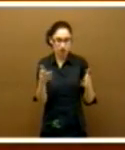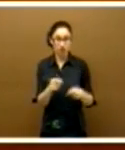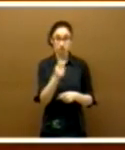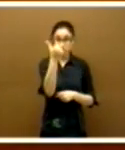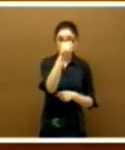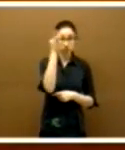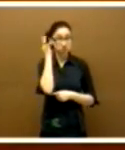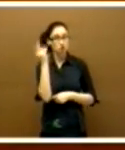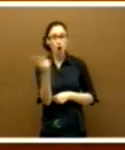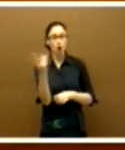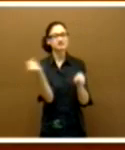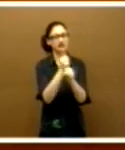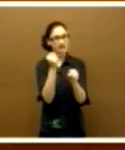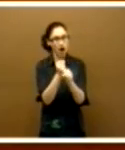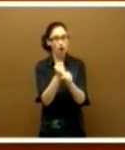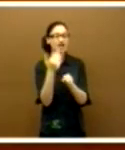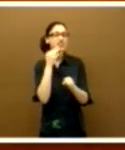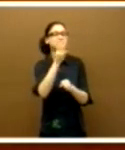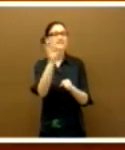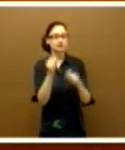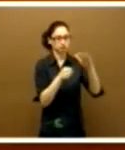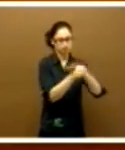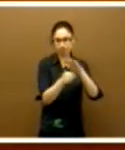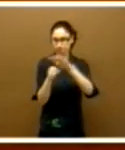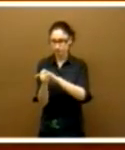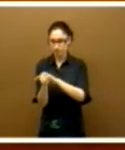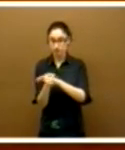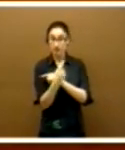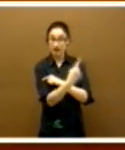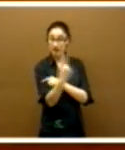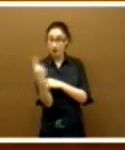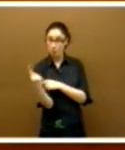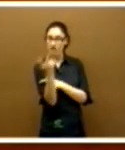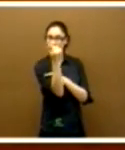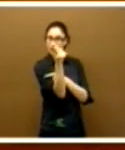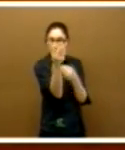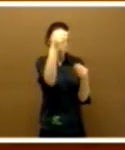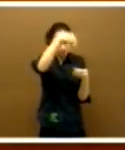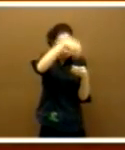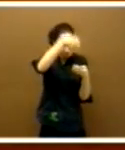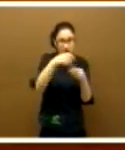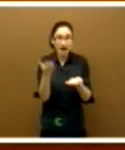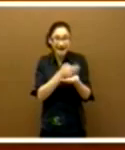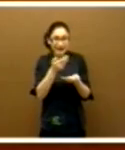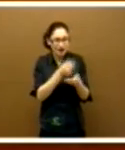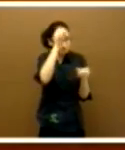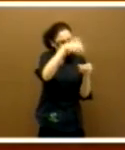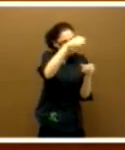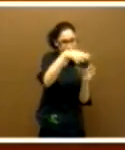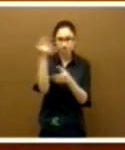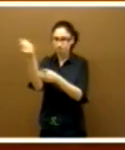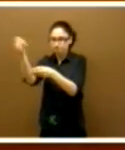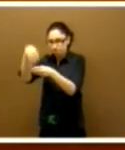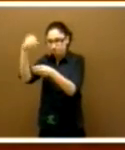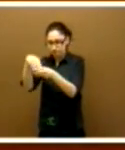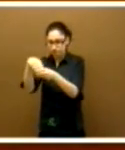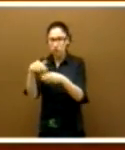se incorporan al mundo laboral con 30 años y cada uno guarda en una hucha lo que va ganando. Cuando llegan a